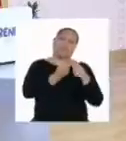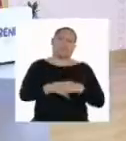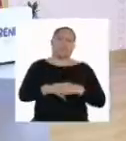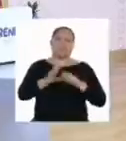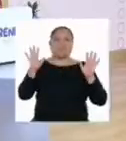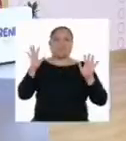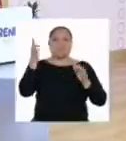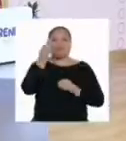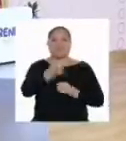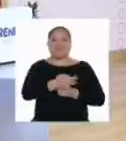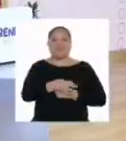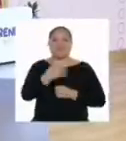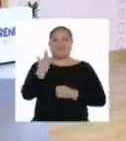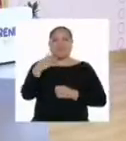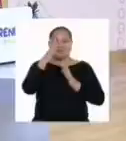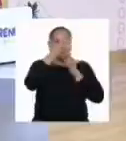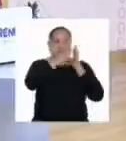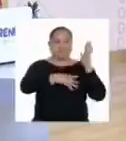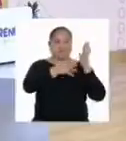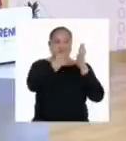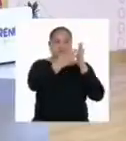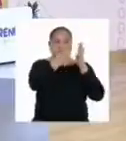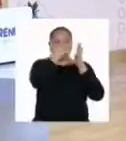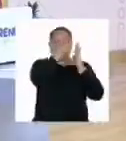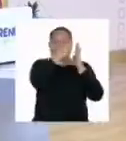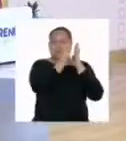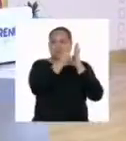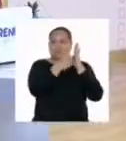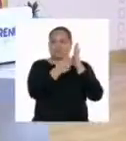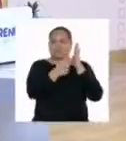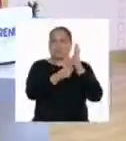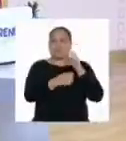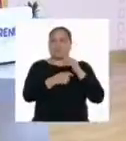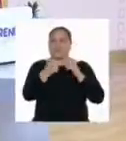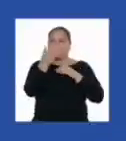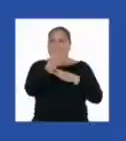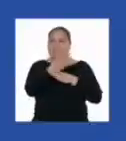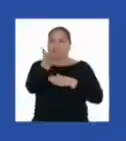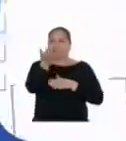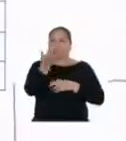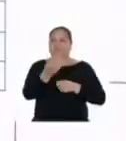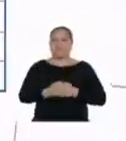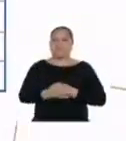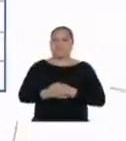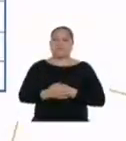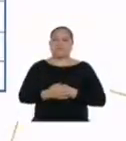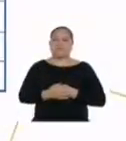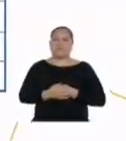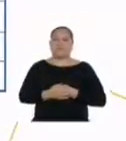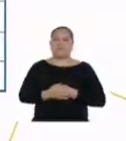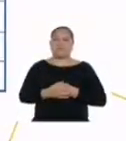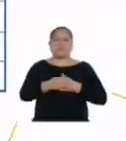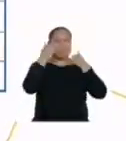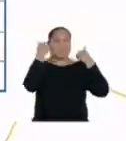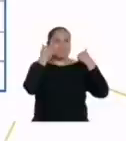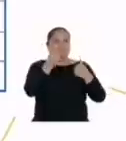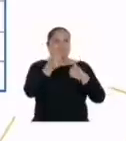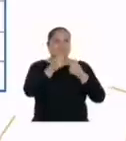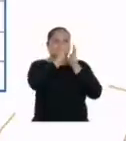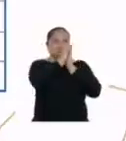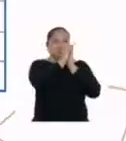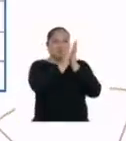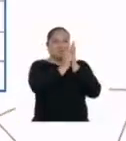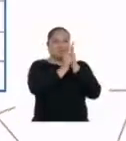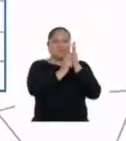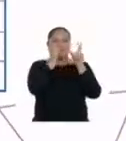Ah, es cierto. Ya tengo mi tabla con los criterios de evaluación. Acá la comparto. Muy bien. Tu